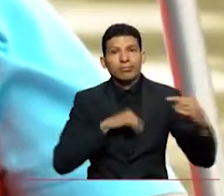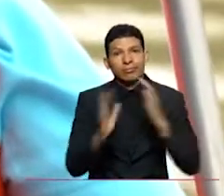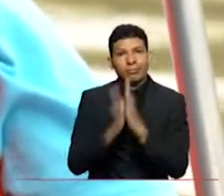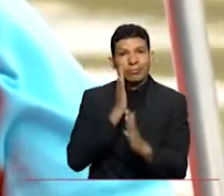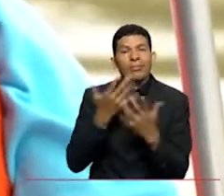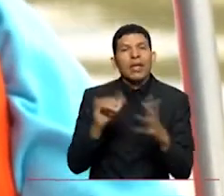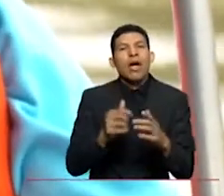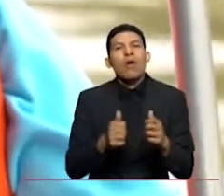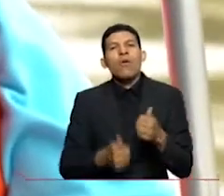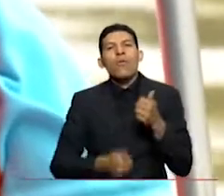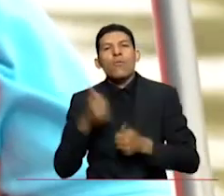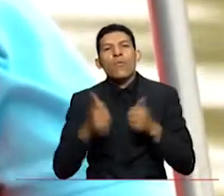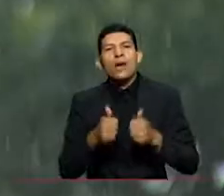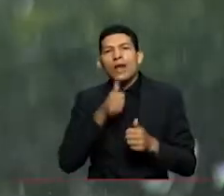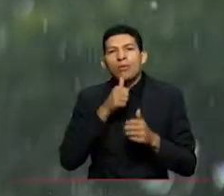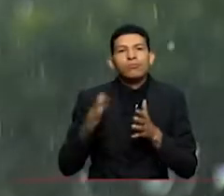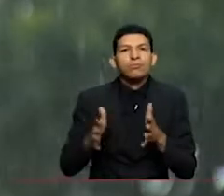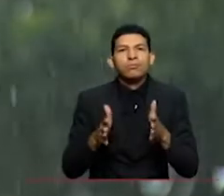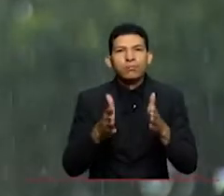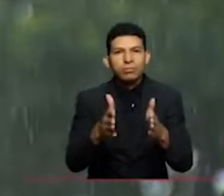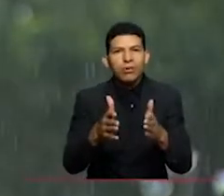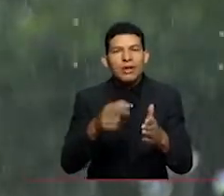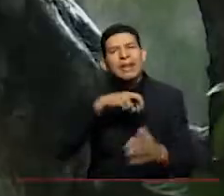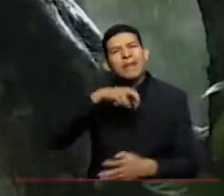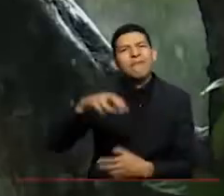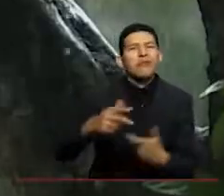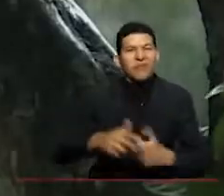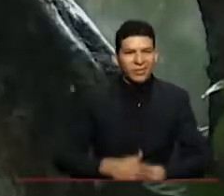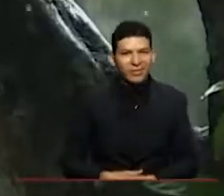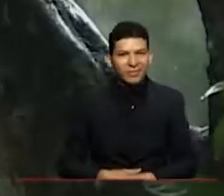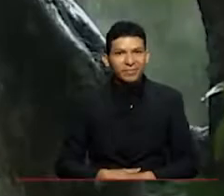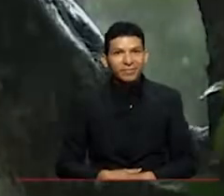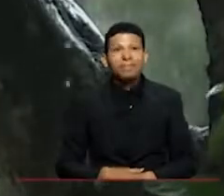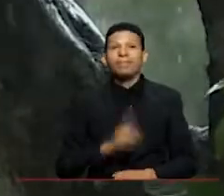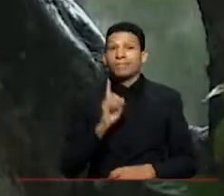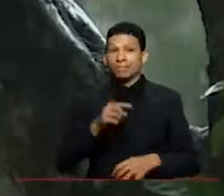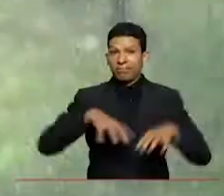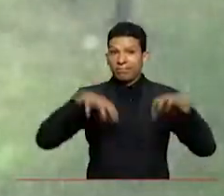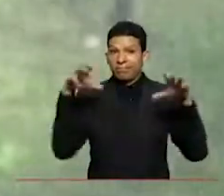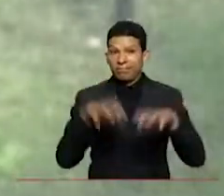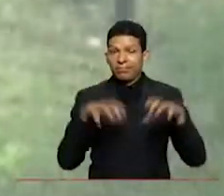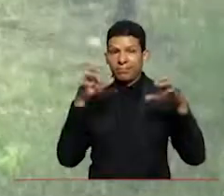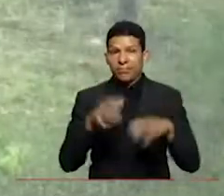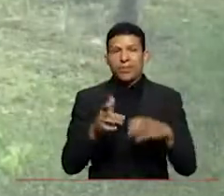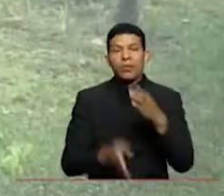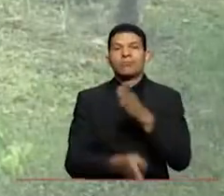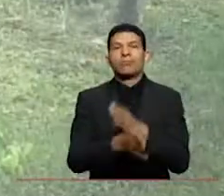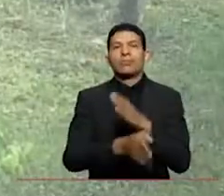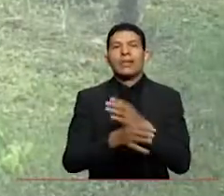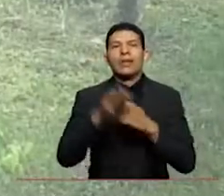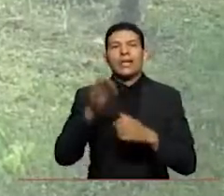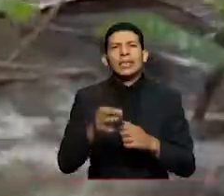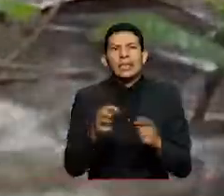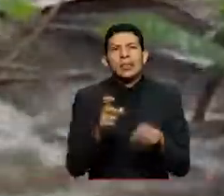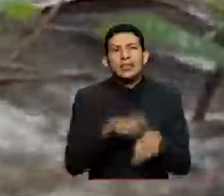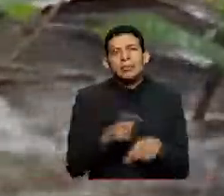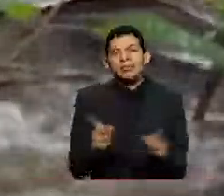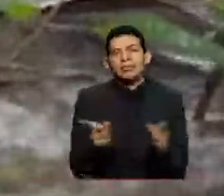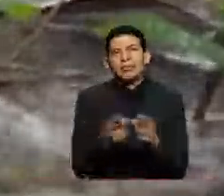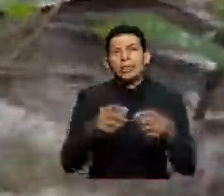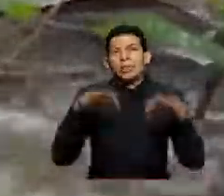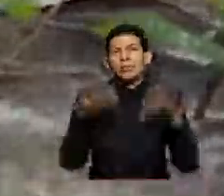caudal del río con están sus niveles y demás se prevé que la ocurrencia de lluvias de alta intensidad en cortos periodos de tiempo situación